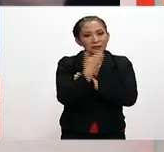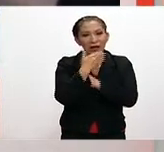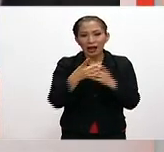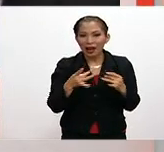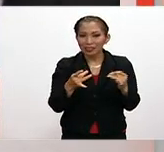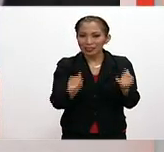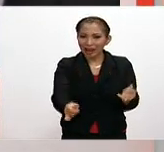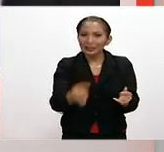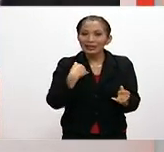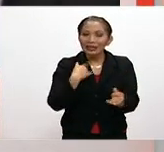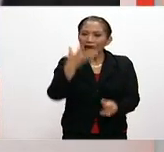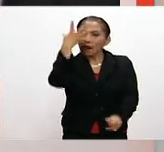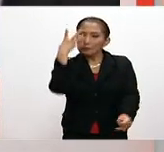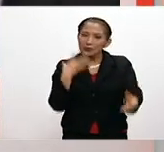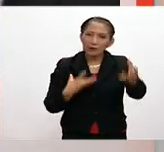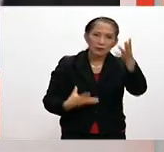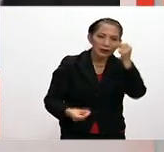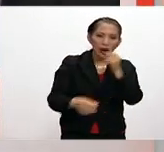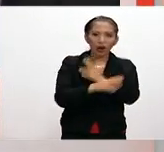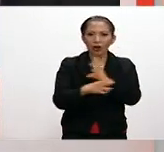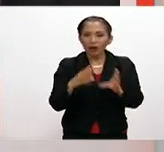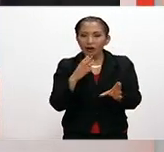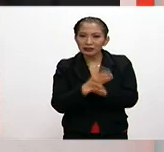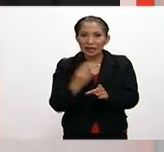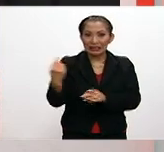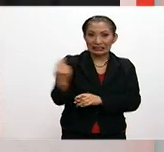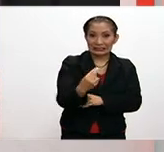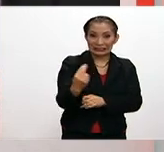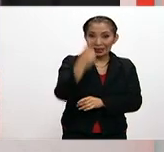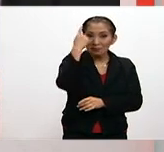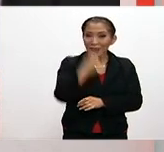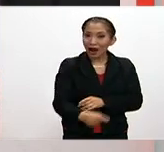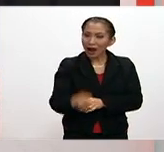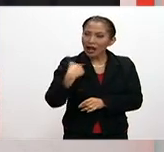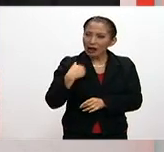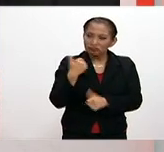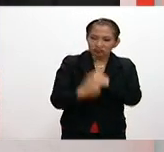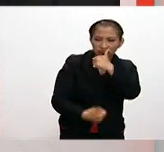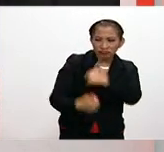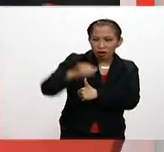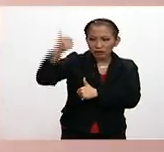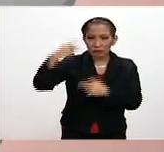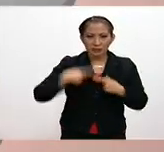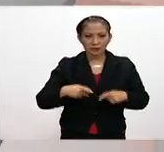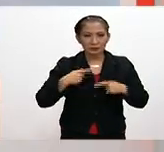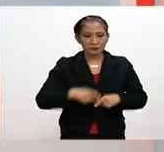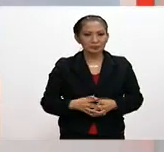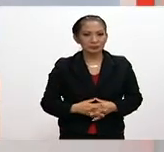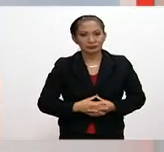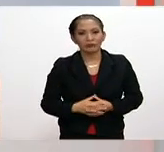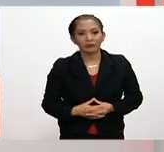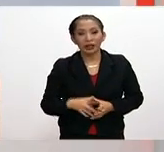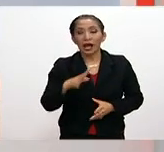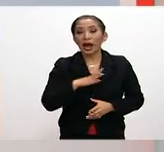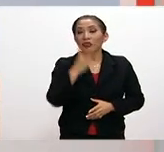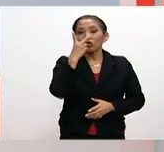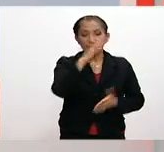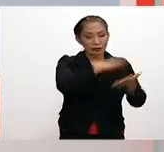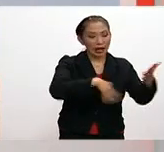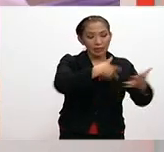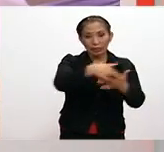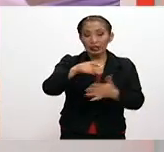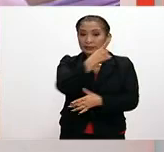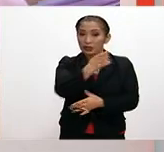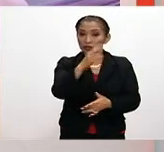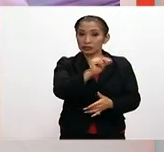y adquieran los conocimientos que van a requerir para poder competir con quien sea. Habrá dos calendarios